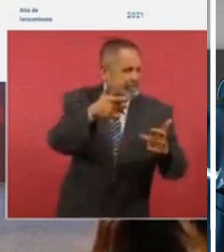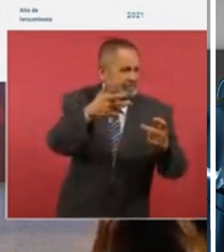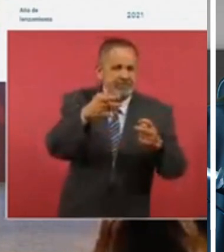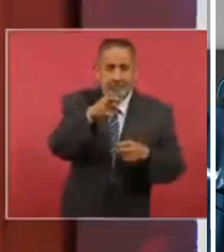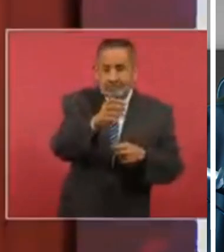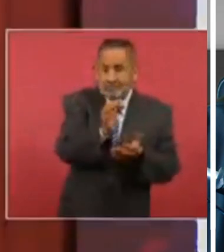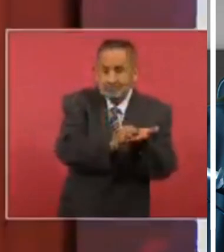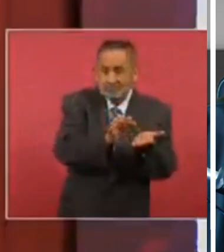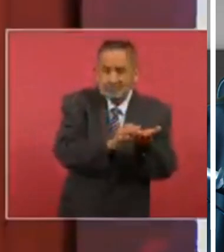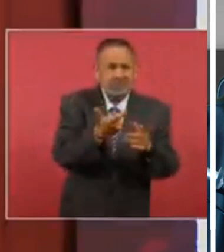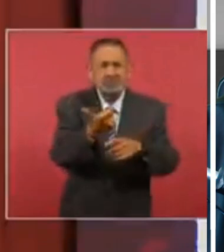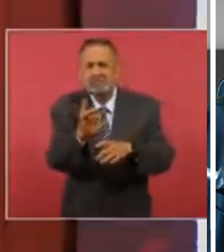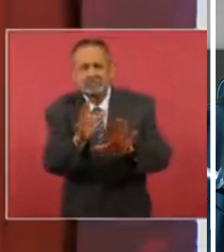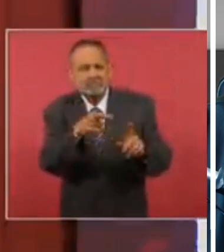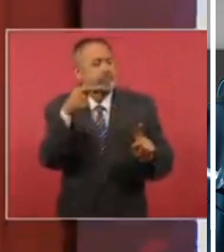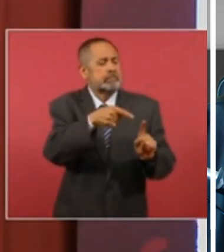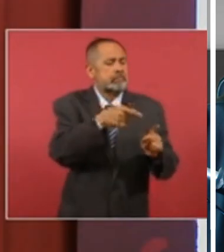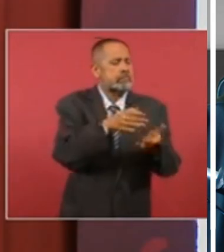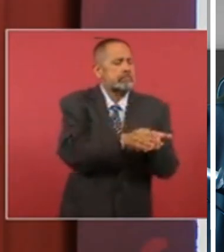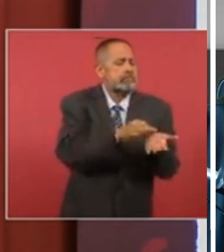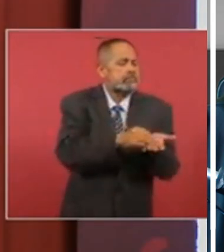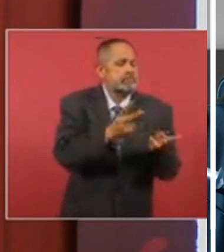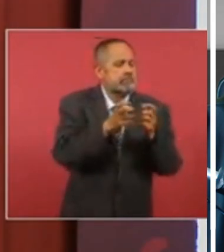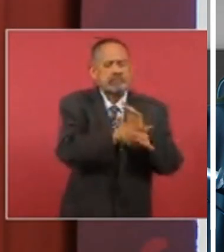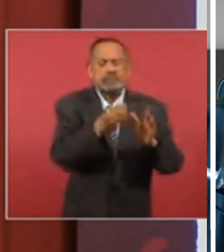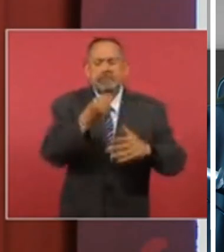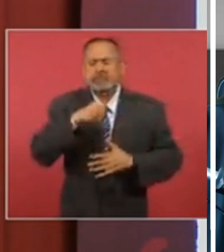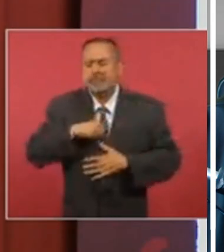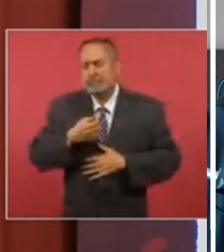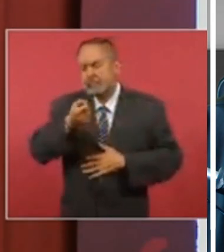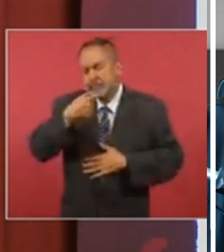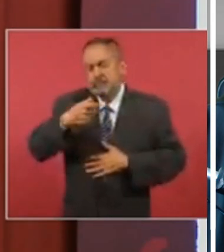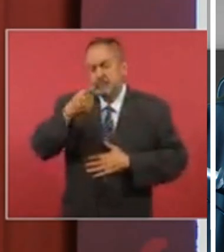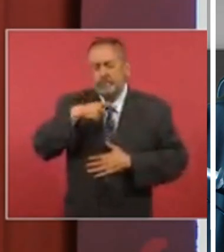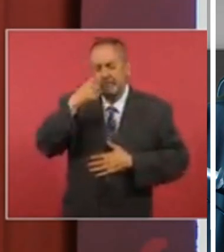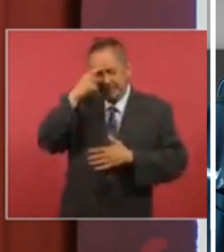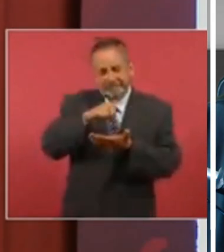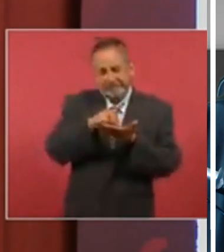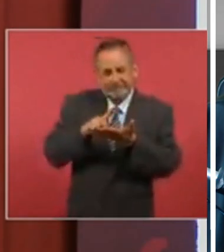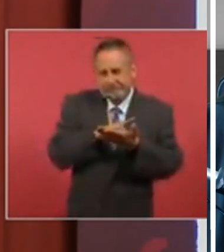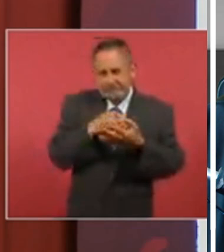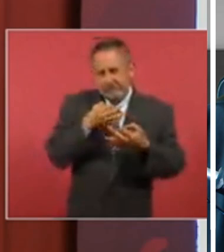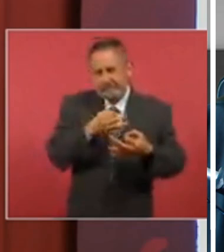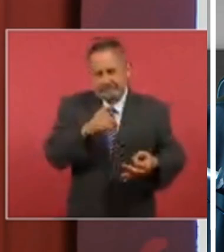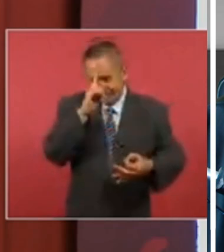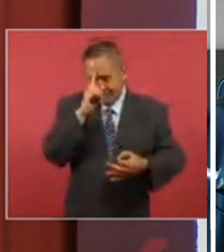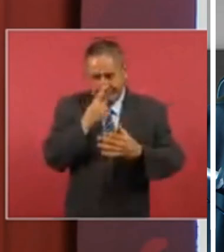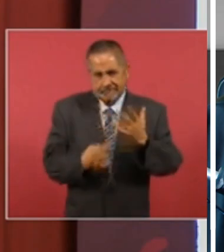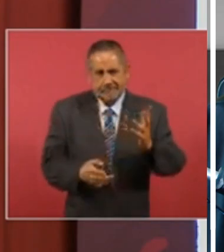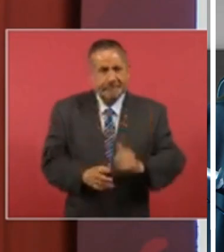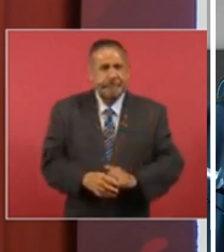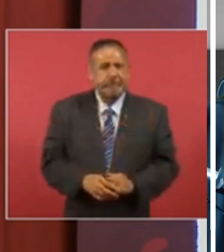pastilla por el grado de